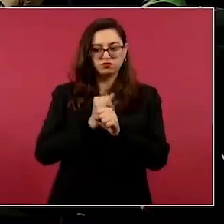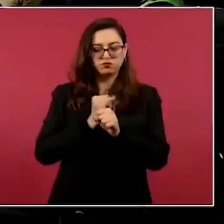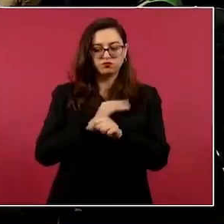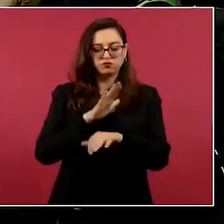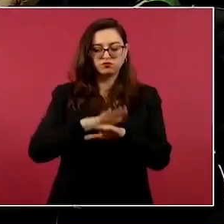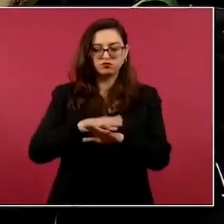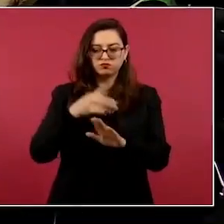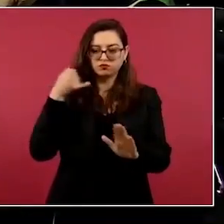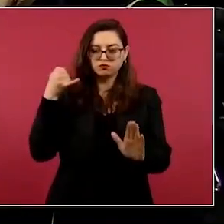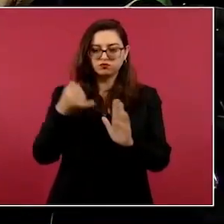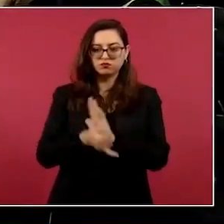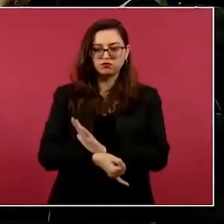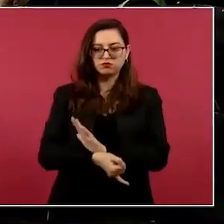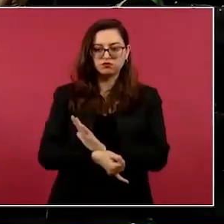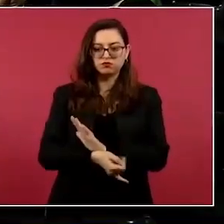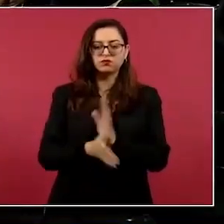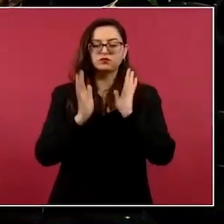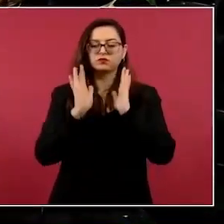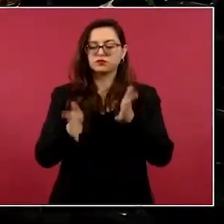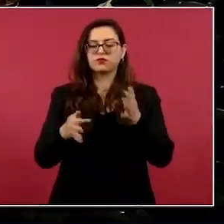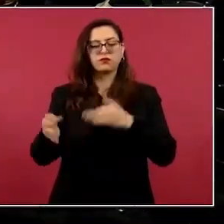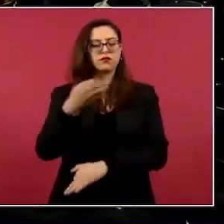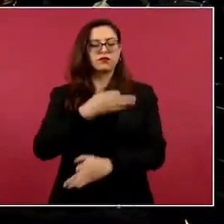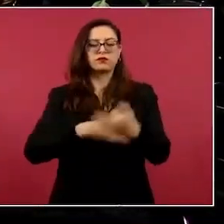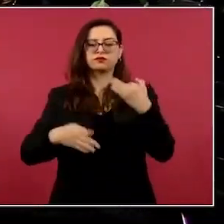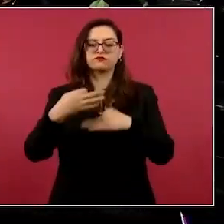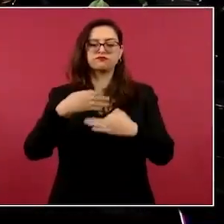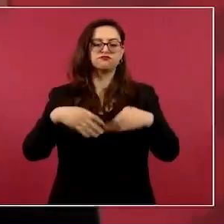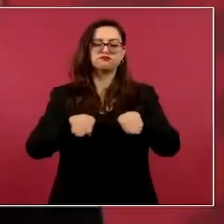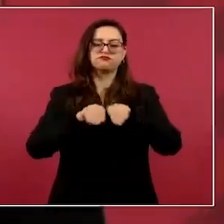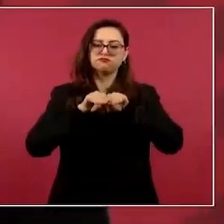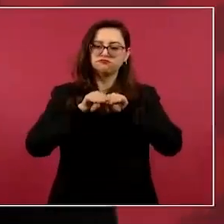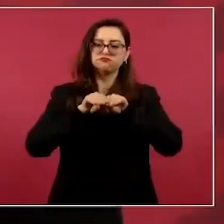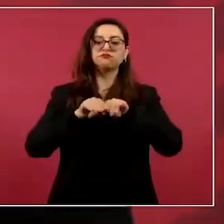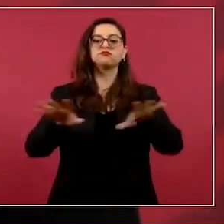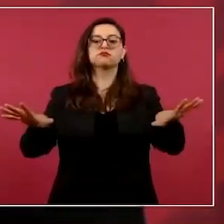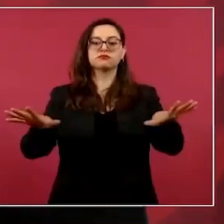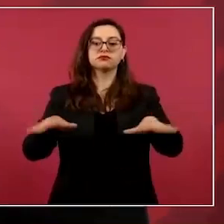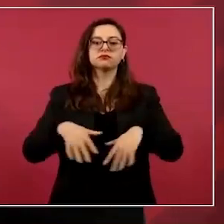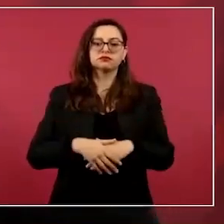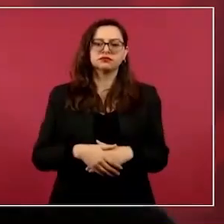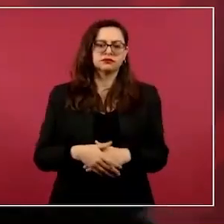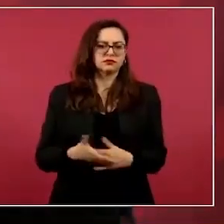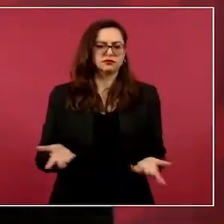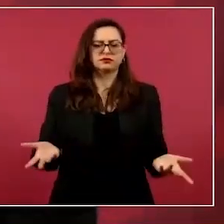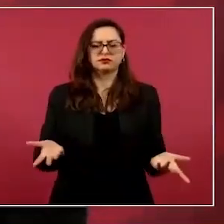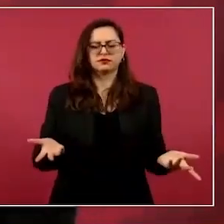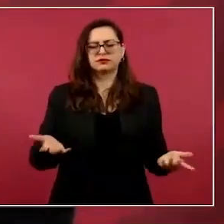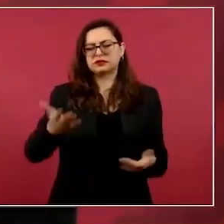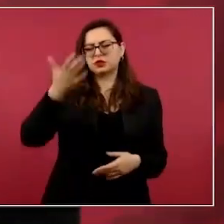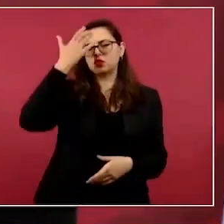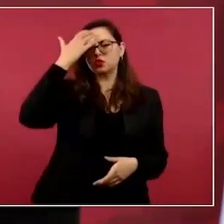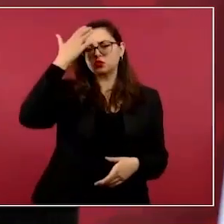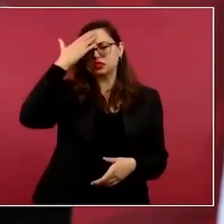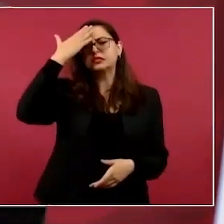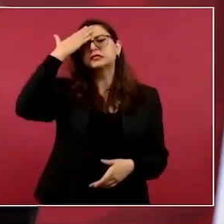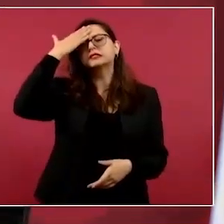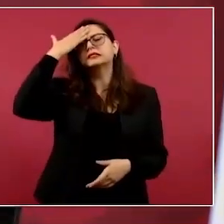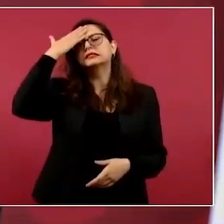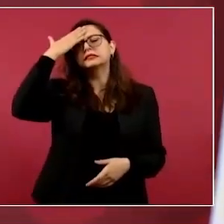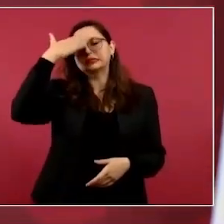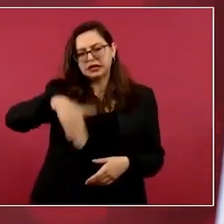Y ya es de dominio público que nosotros tenemos diferencias con